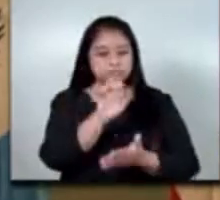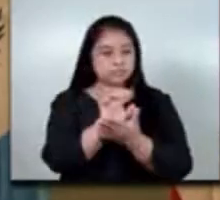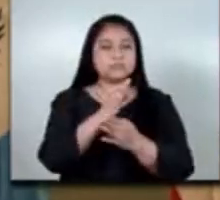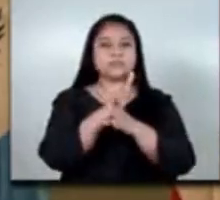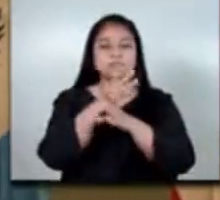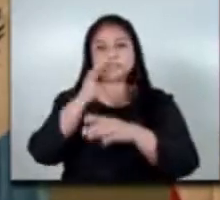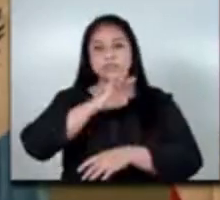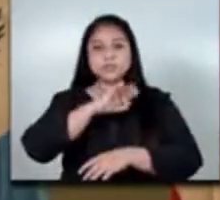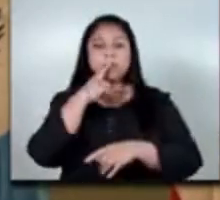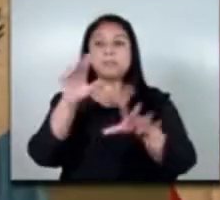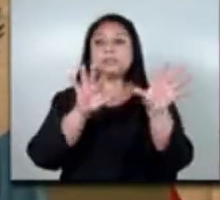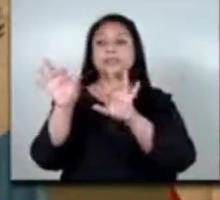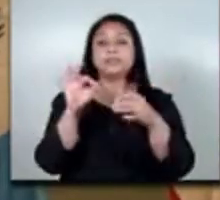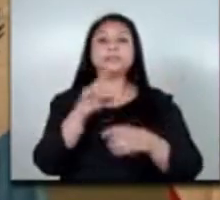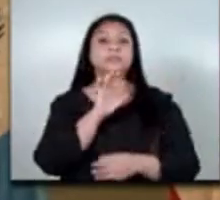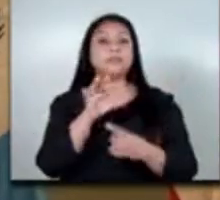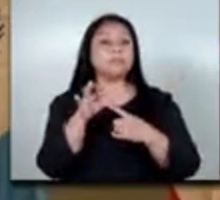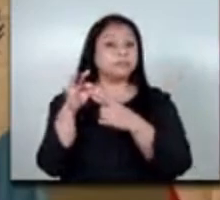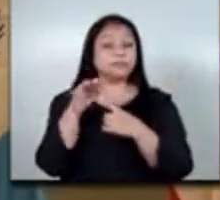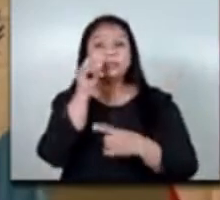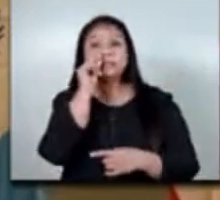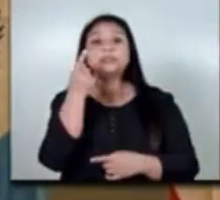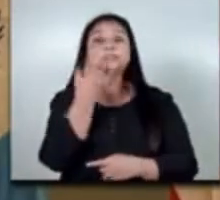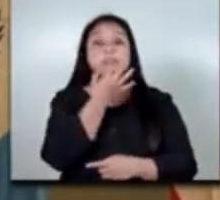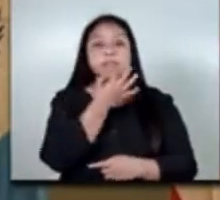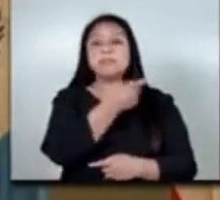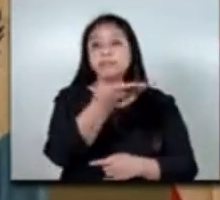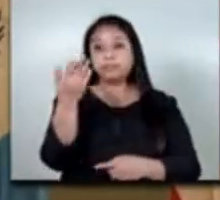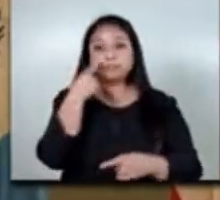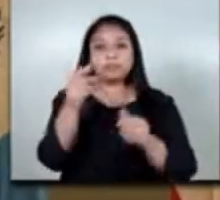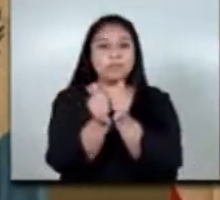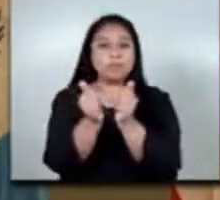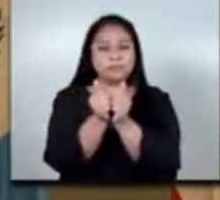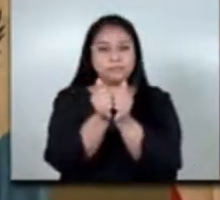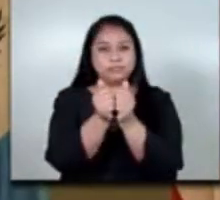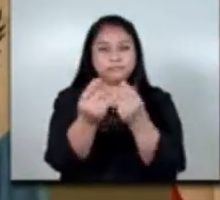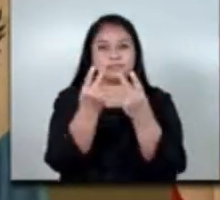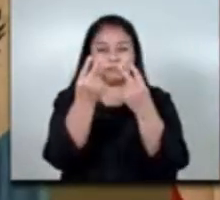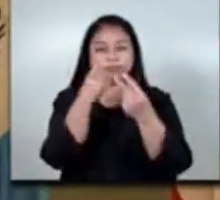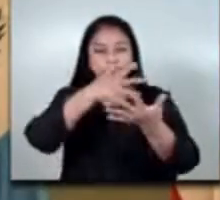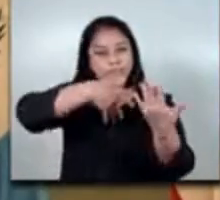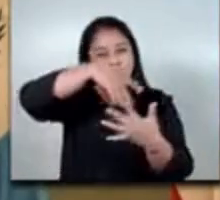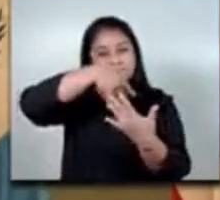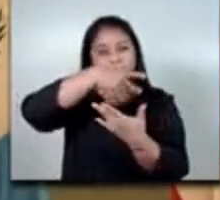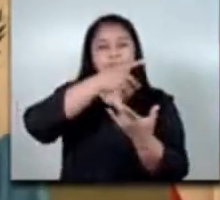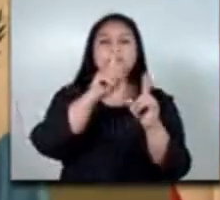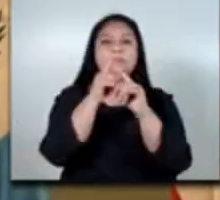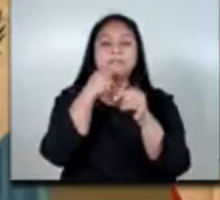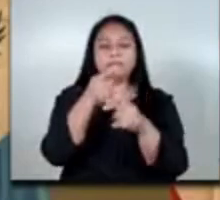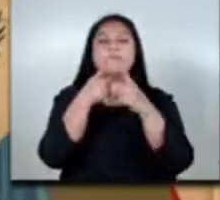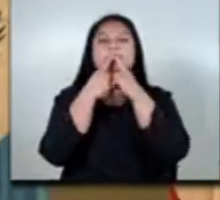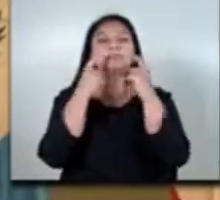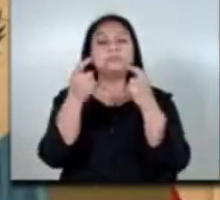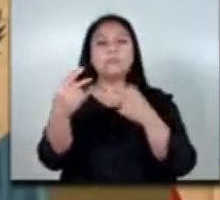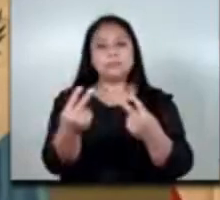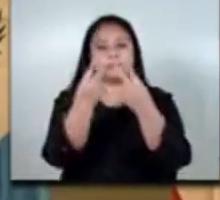invitados especiales señoras y señores que nos acompañan a través de los medios de comunicación y nuestra transmisión en vivo